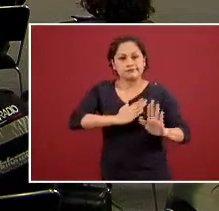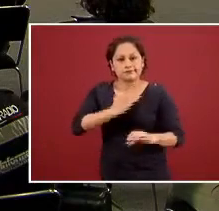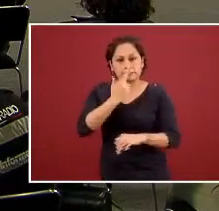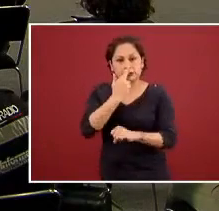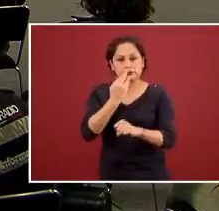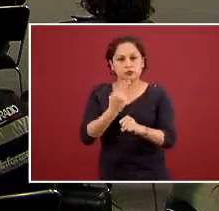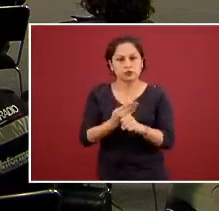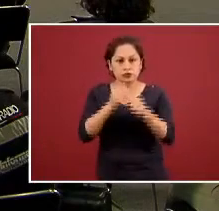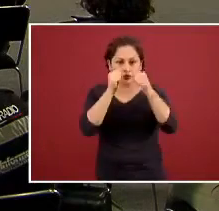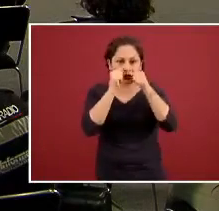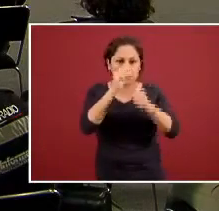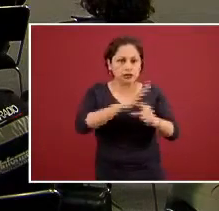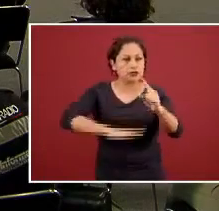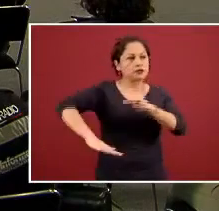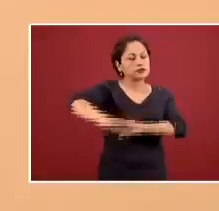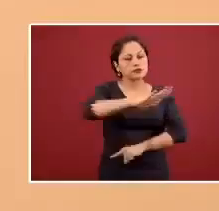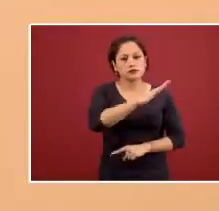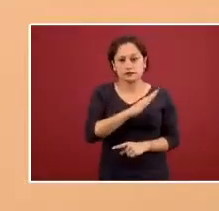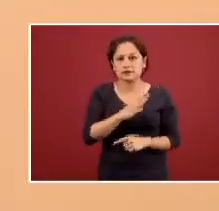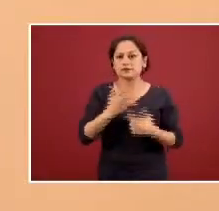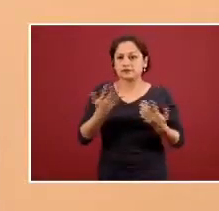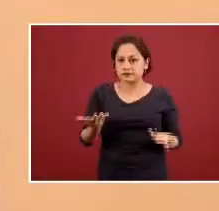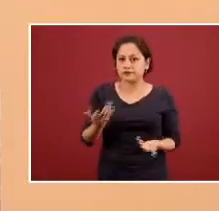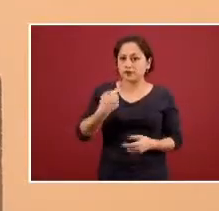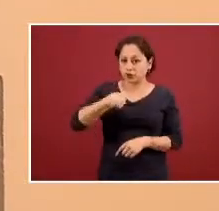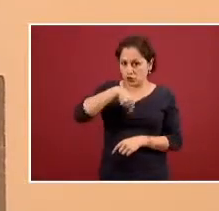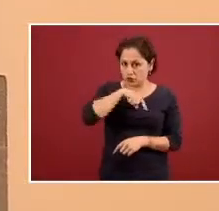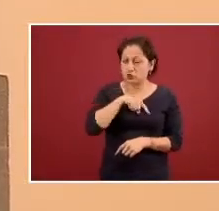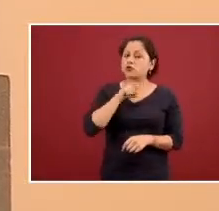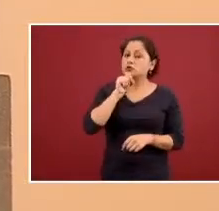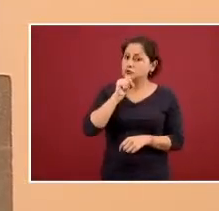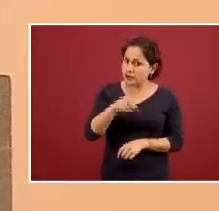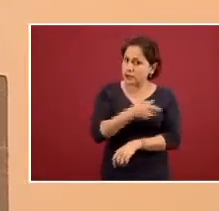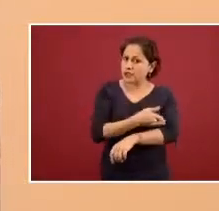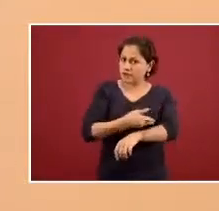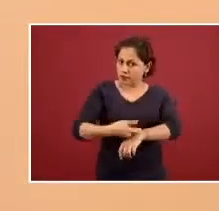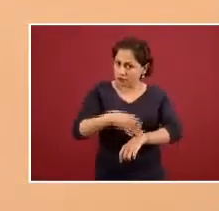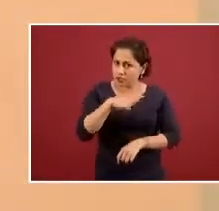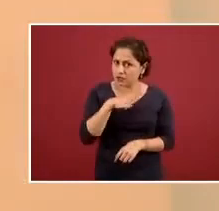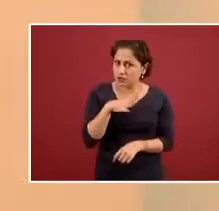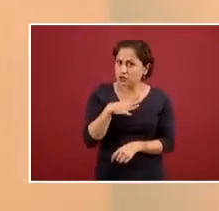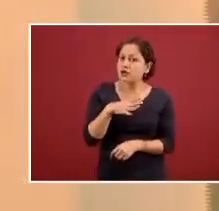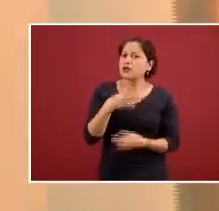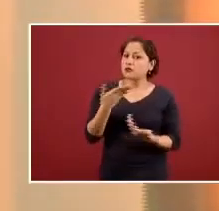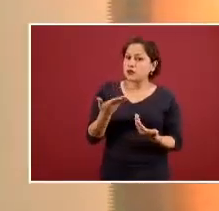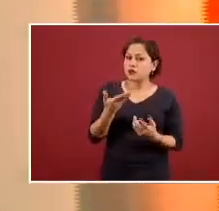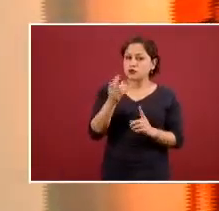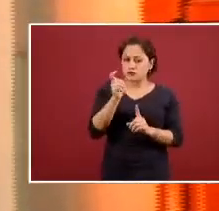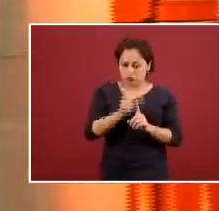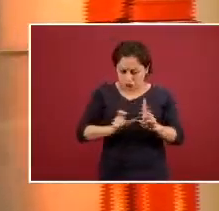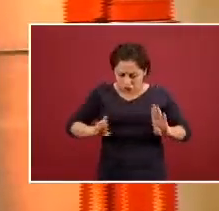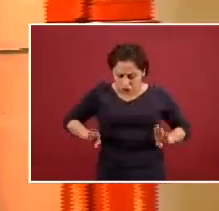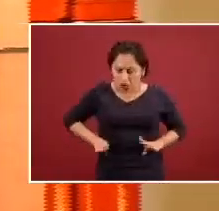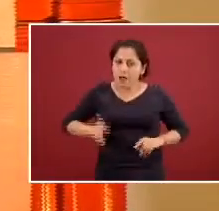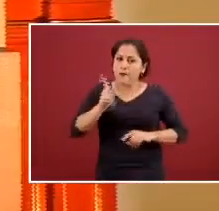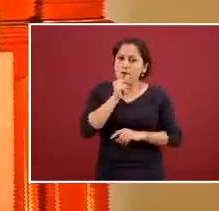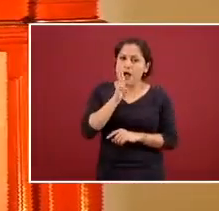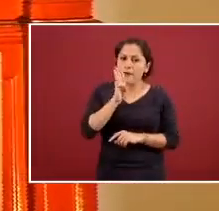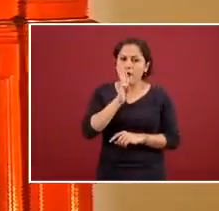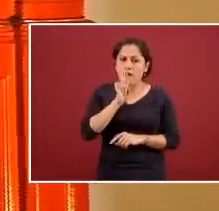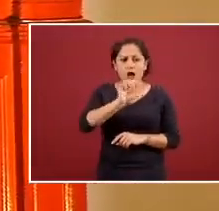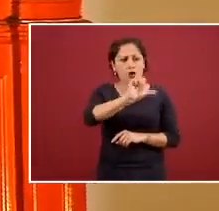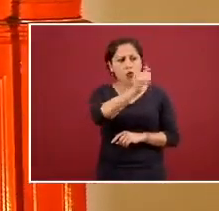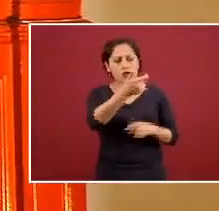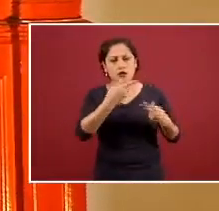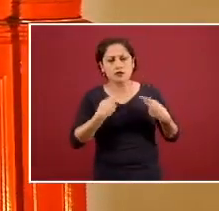importantes somos madres somos padres somos gente iguales que ustedes que estamos en la misma